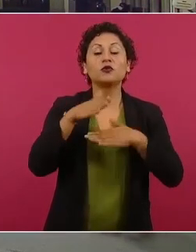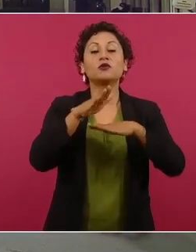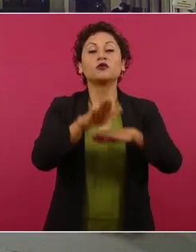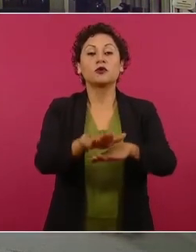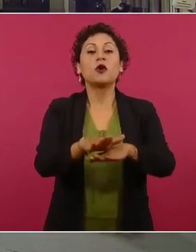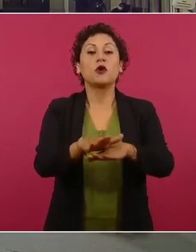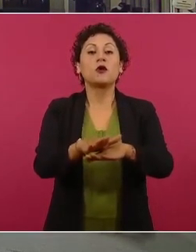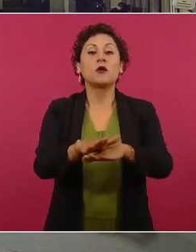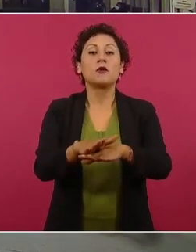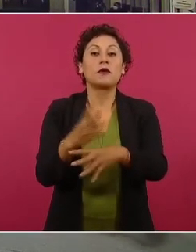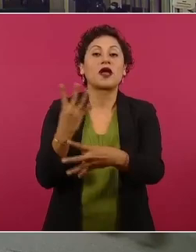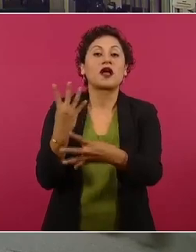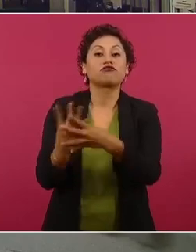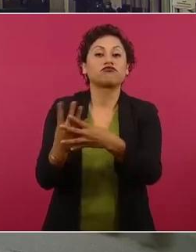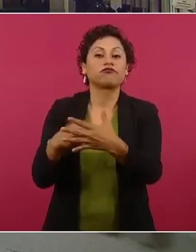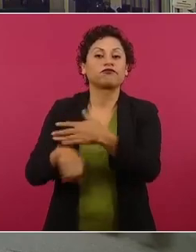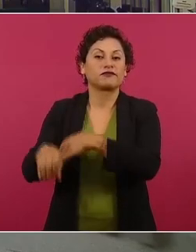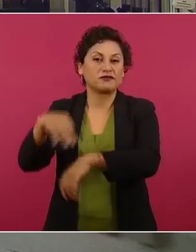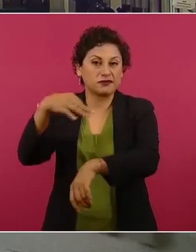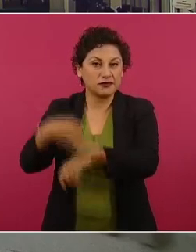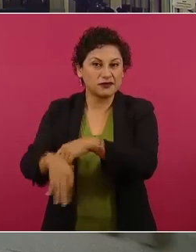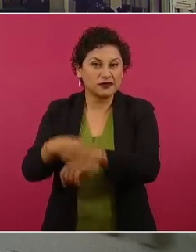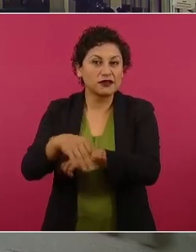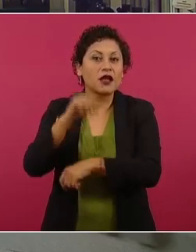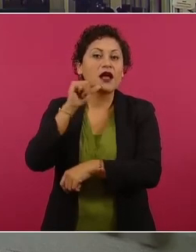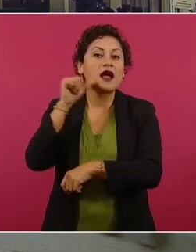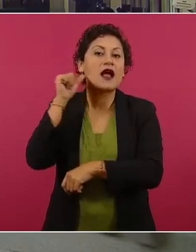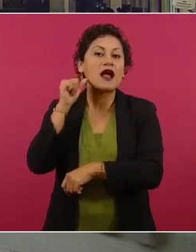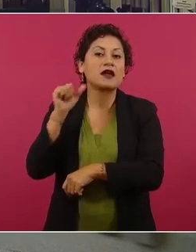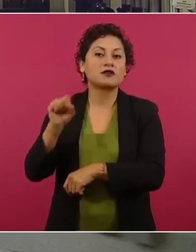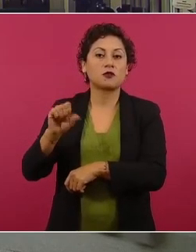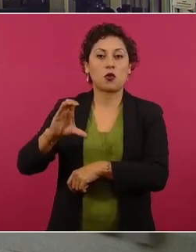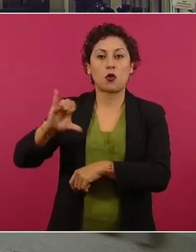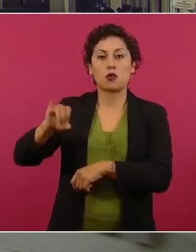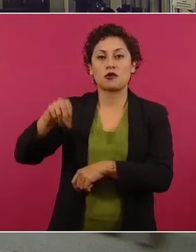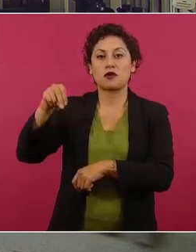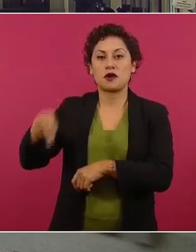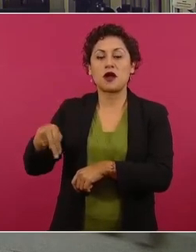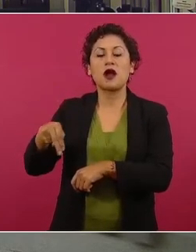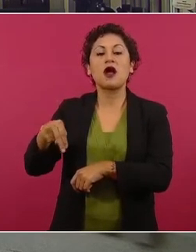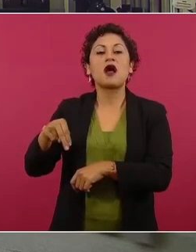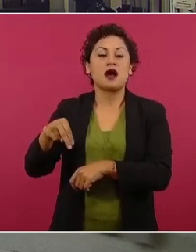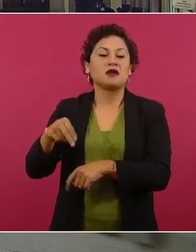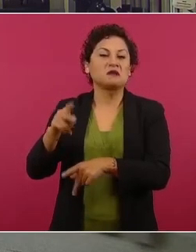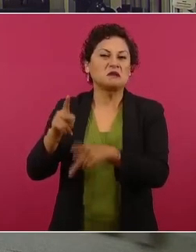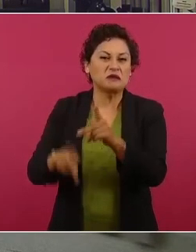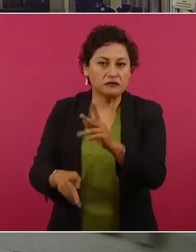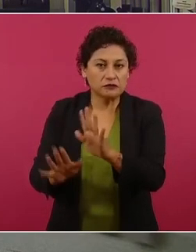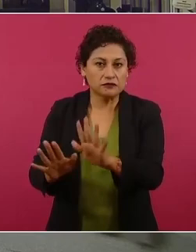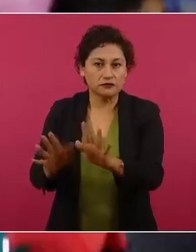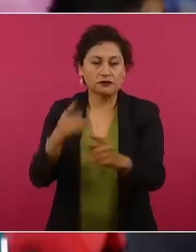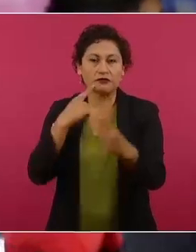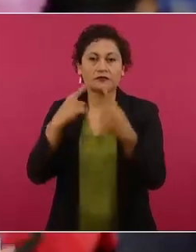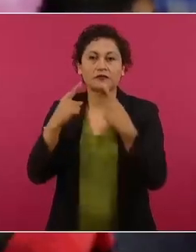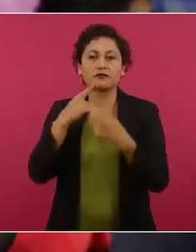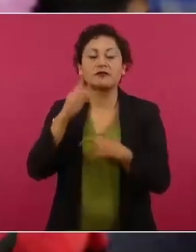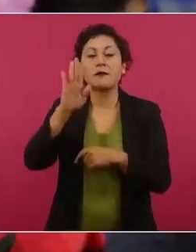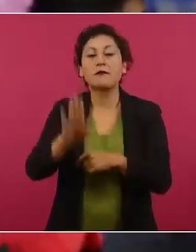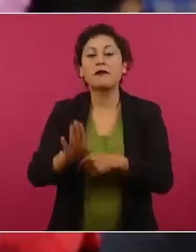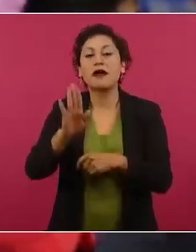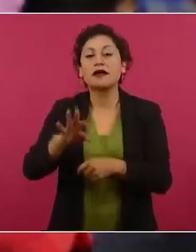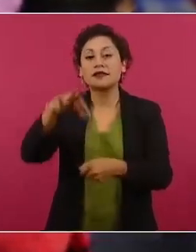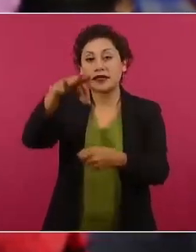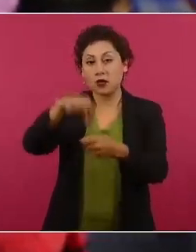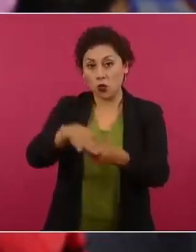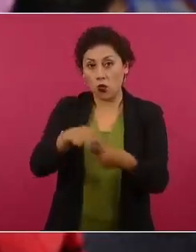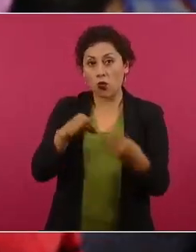preventiva. Ayer quedó pendiente esta discusión en la Suprema Corte. Ahí se asoman cuatro votos que estarían en contra